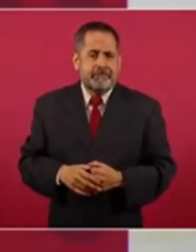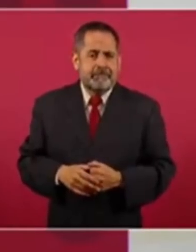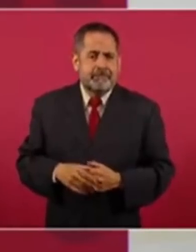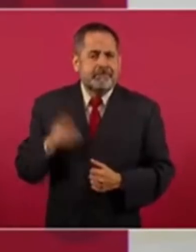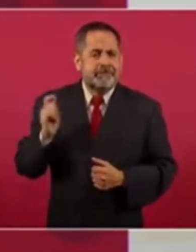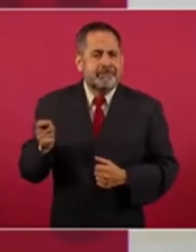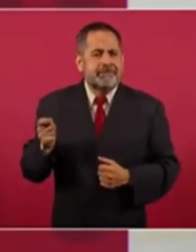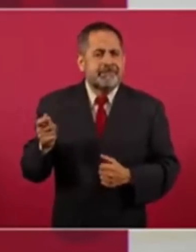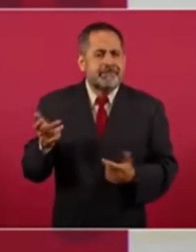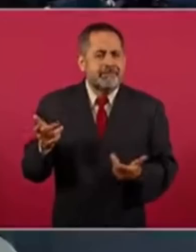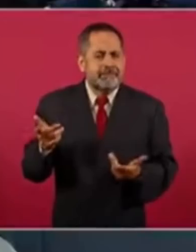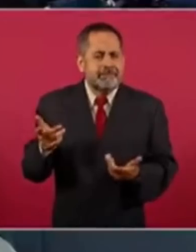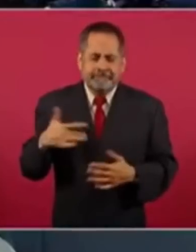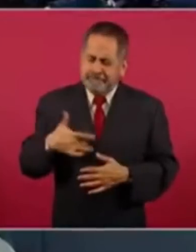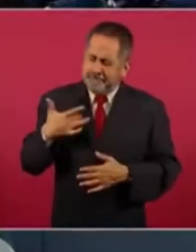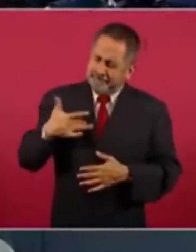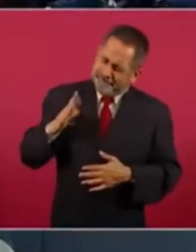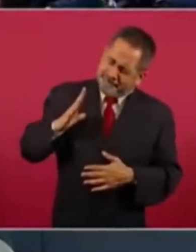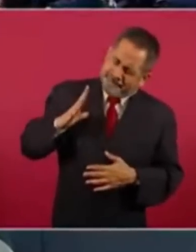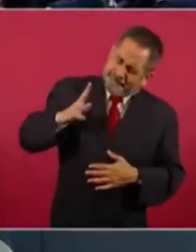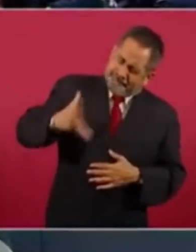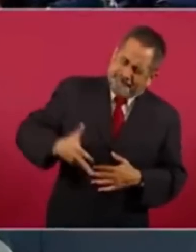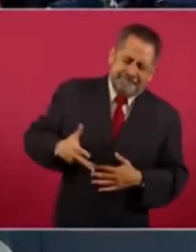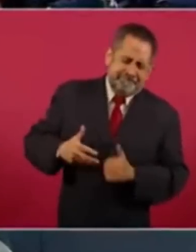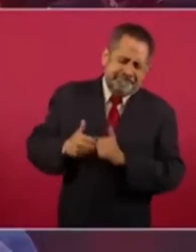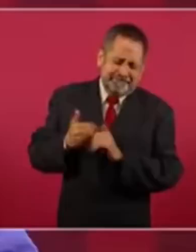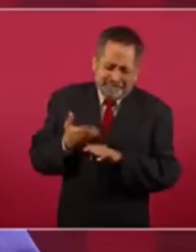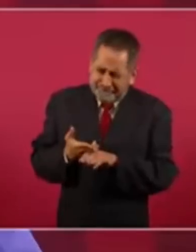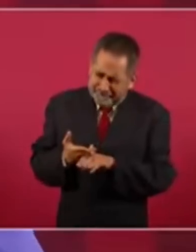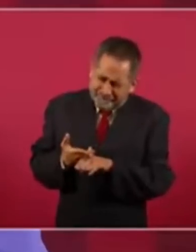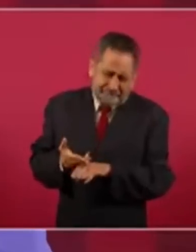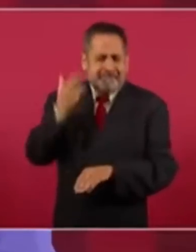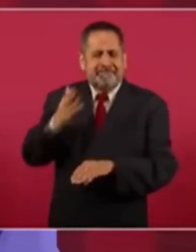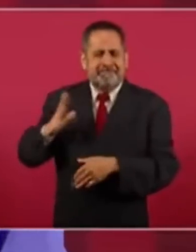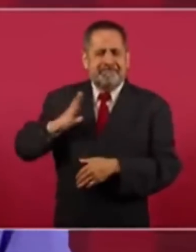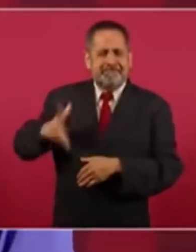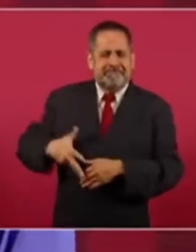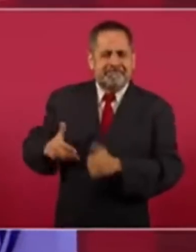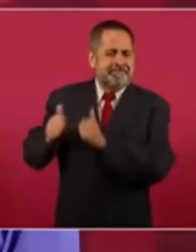Entonces, me siento muy, muy, muy, muy, muy orgulloso